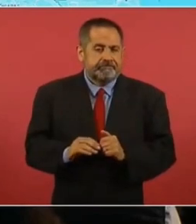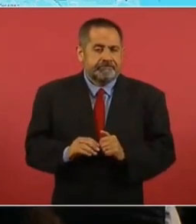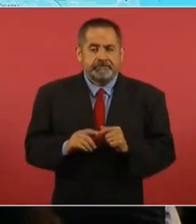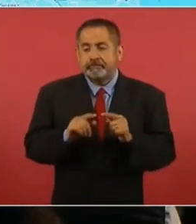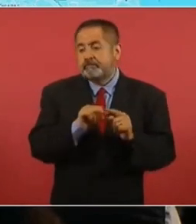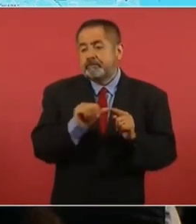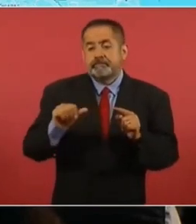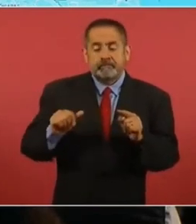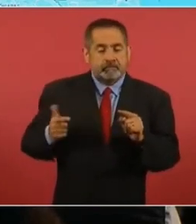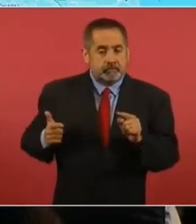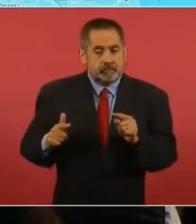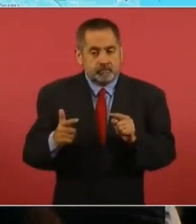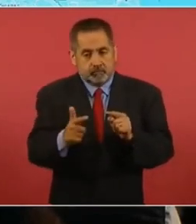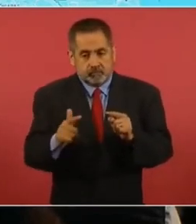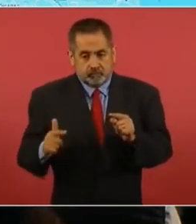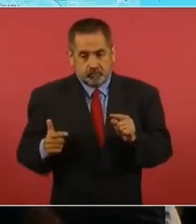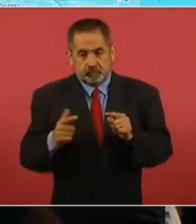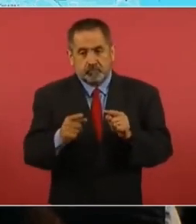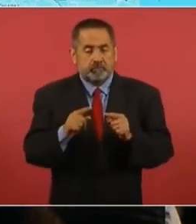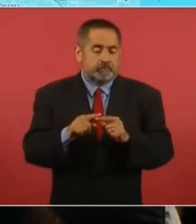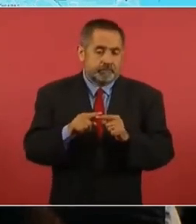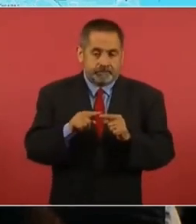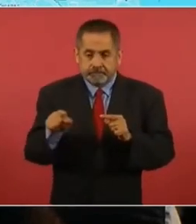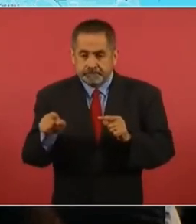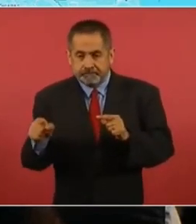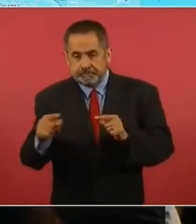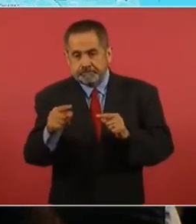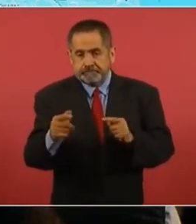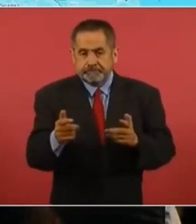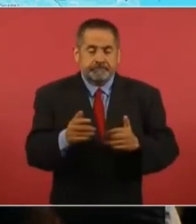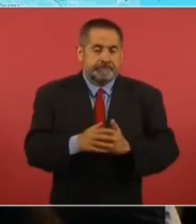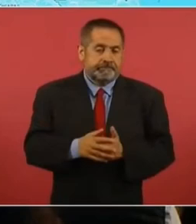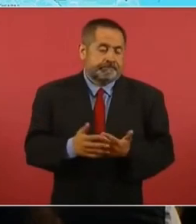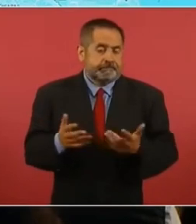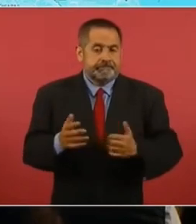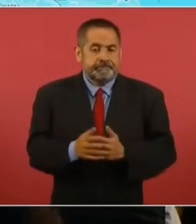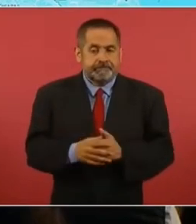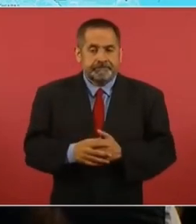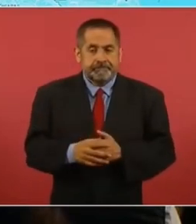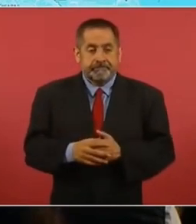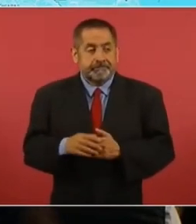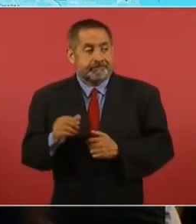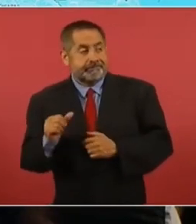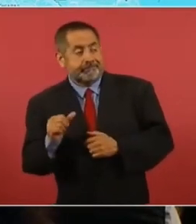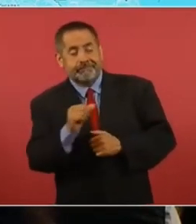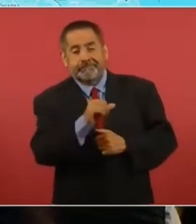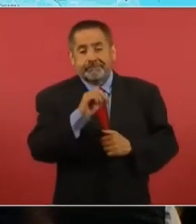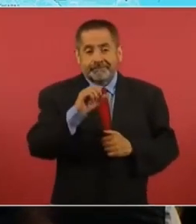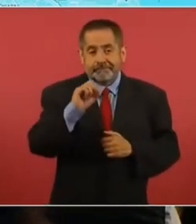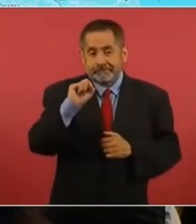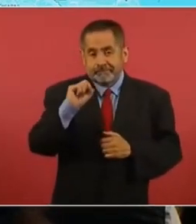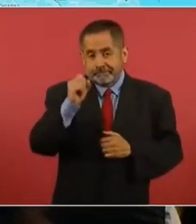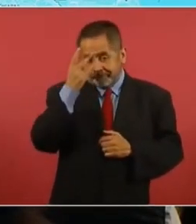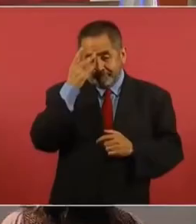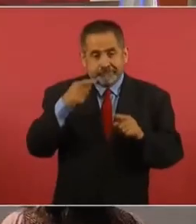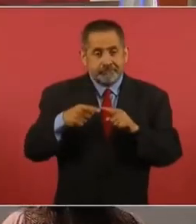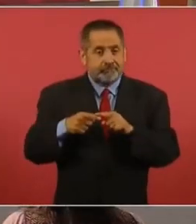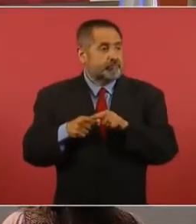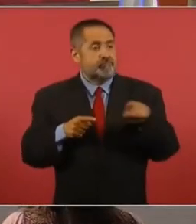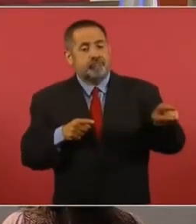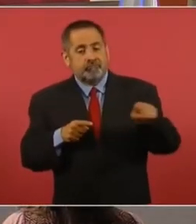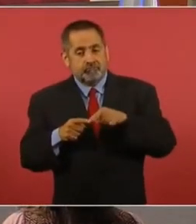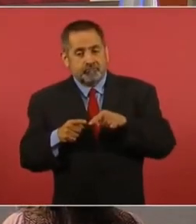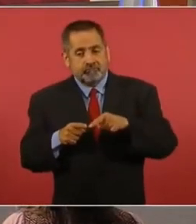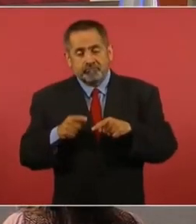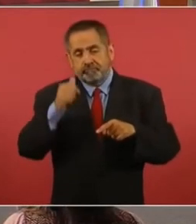a Guanajuato, desde luego San Luis, que siempre ha sido